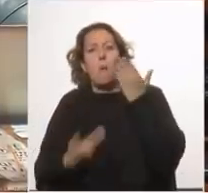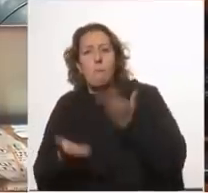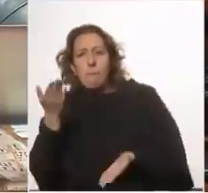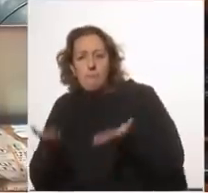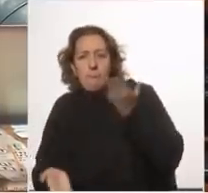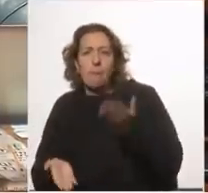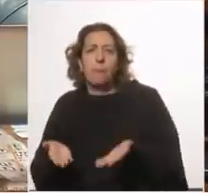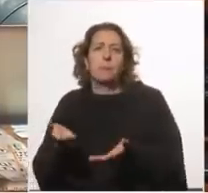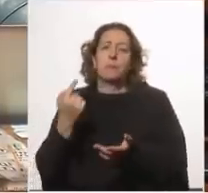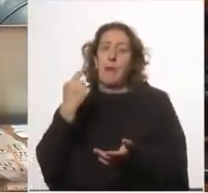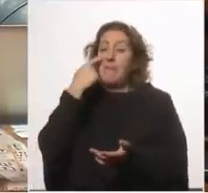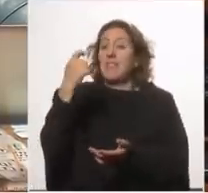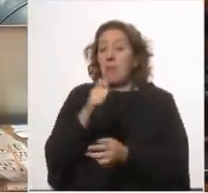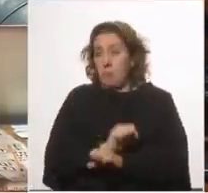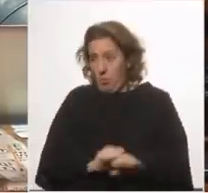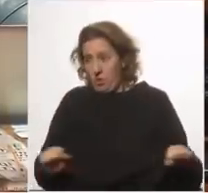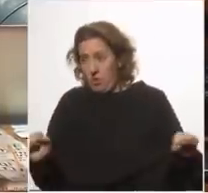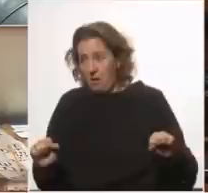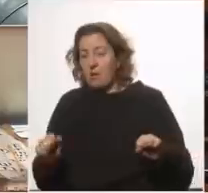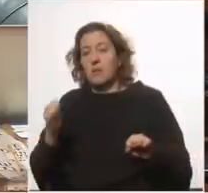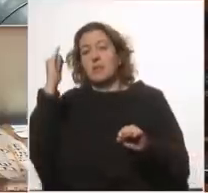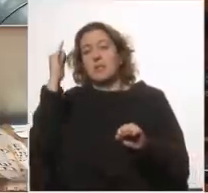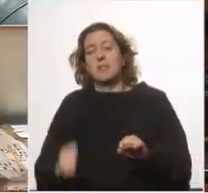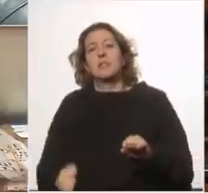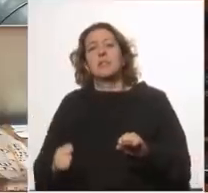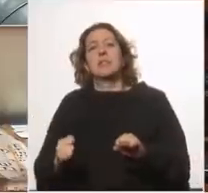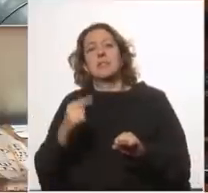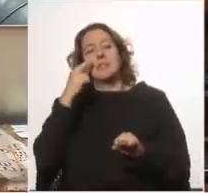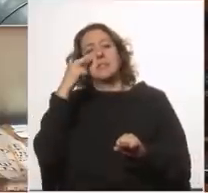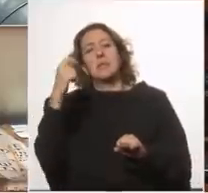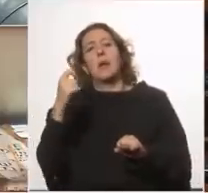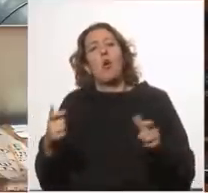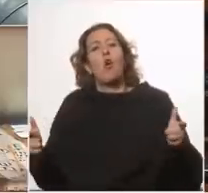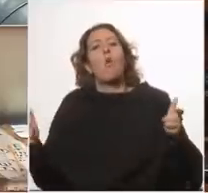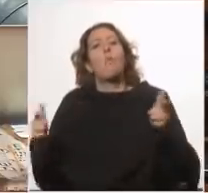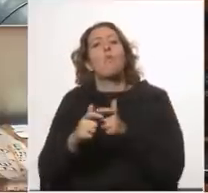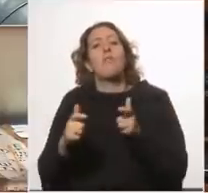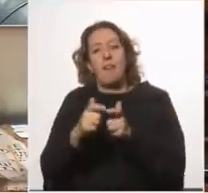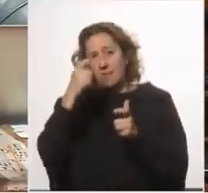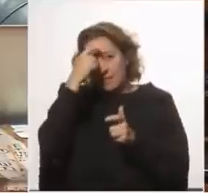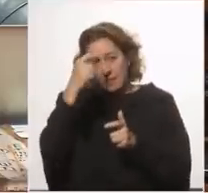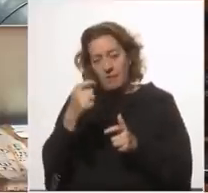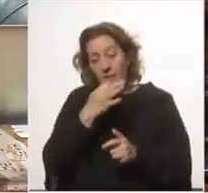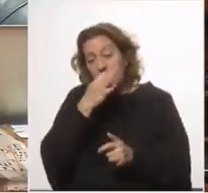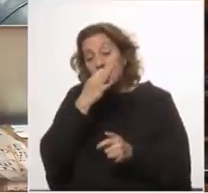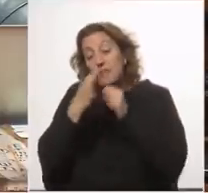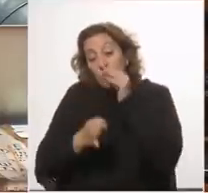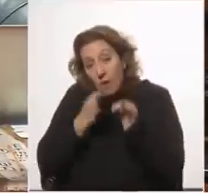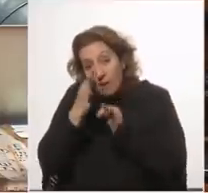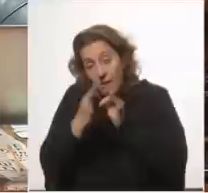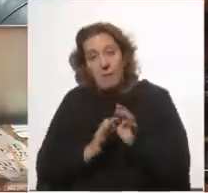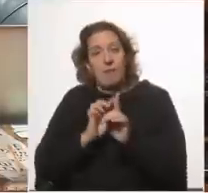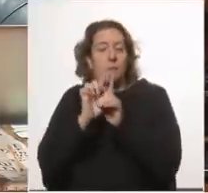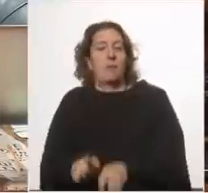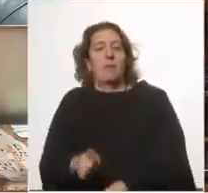evitables si se hubieran tomado medidas de reducción de la movilidad como sugería la comunidad científica y cómo fue la experiencia